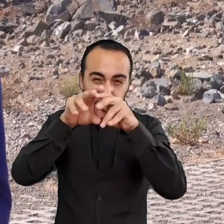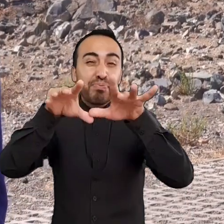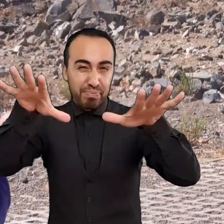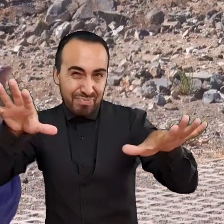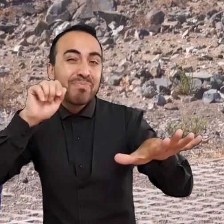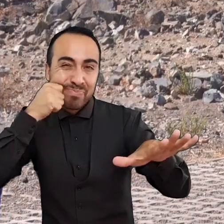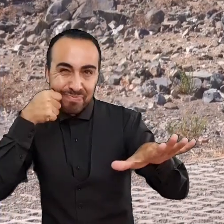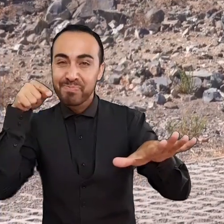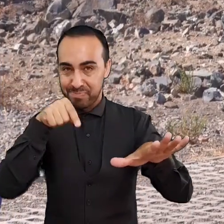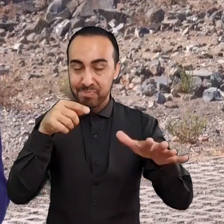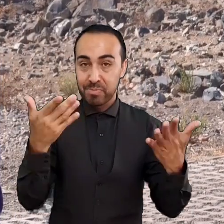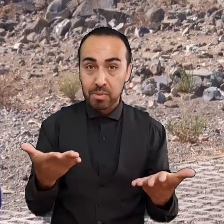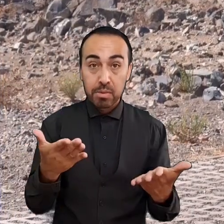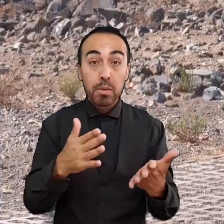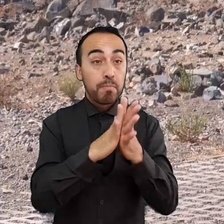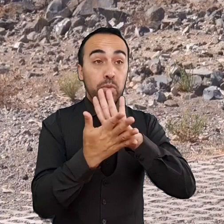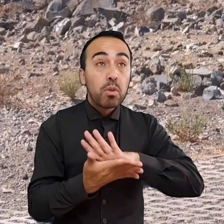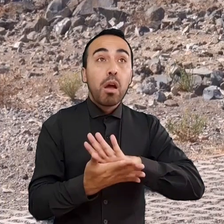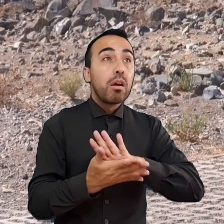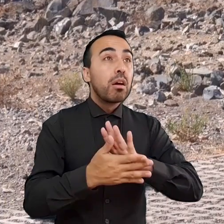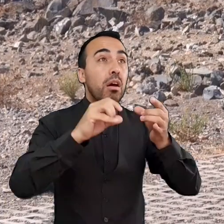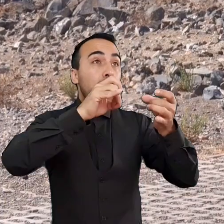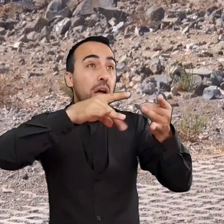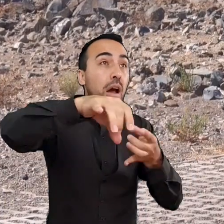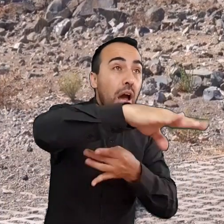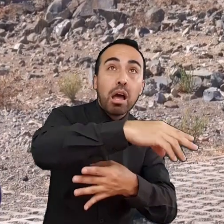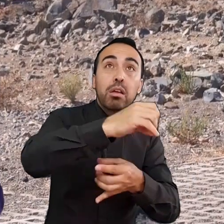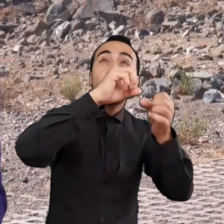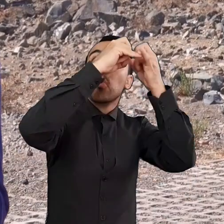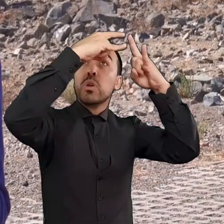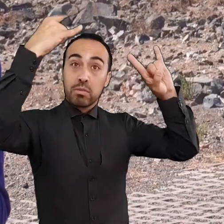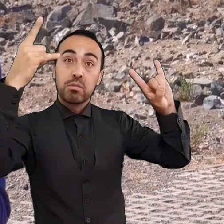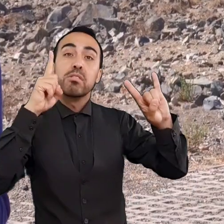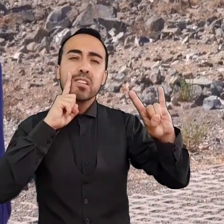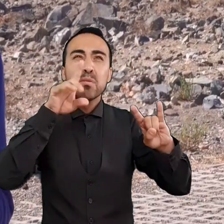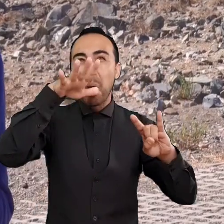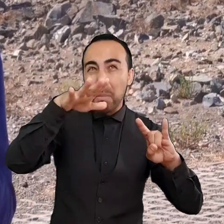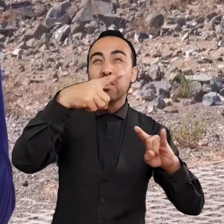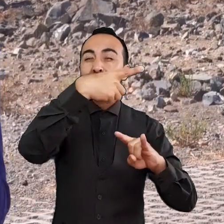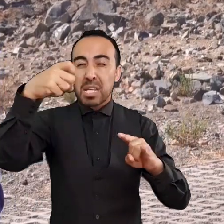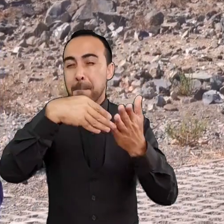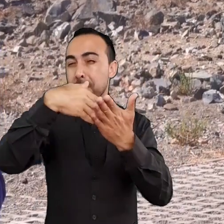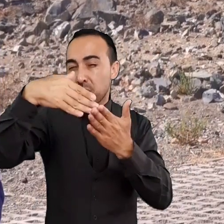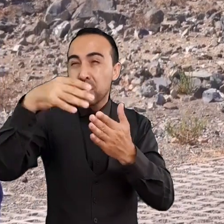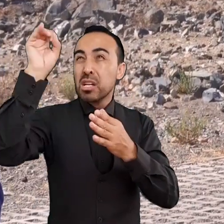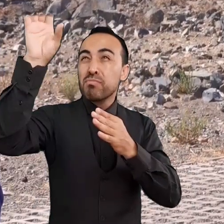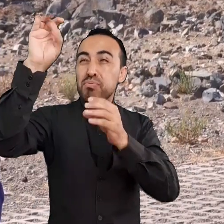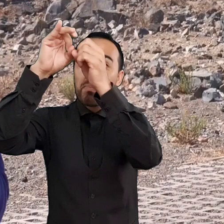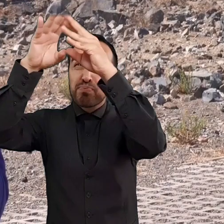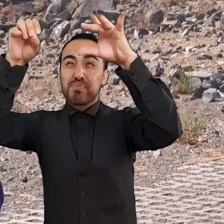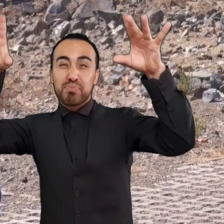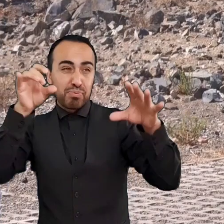nuestra galaxia, la Vía Láctea, se han producido unos 100 millones de explosiones de supernovas, que han enriquecido a la